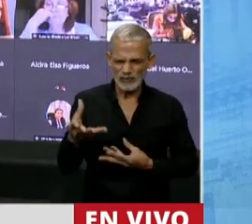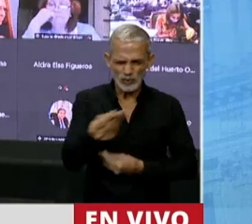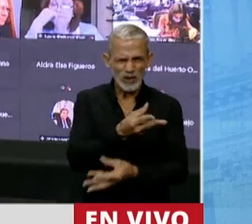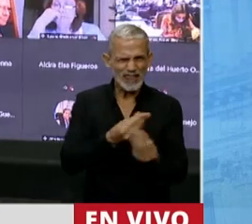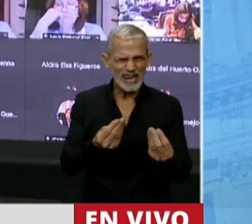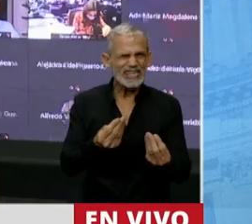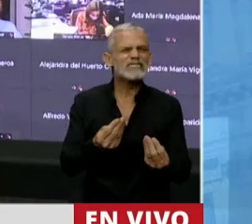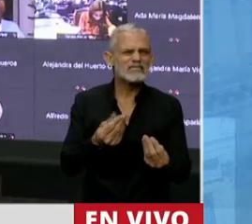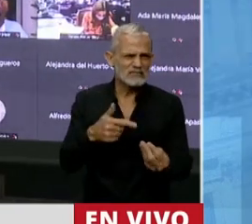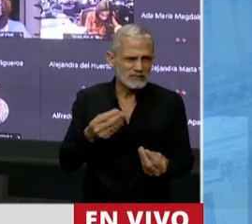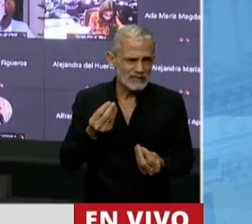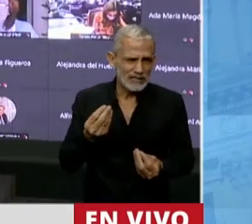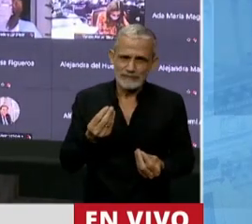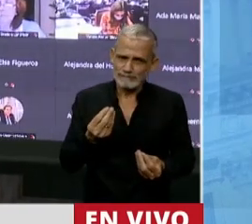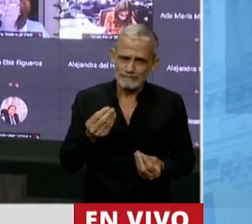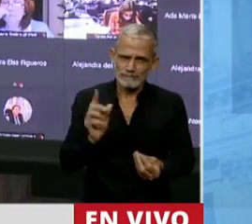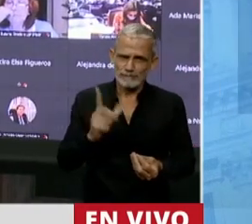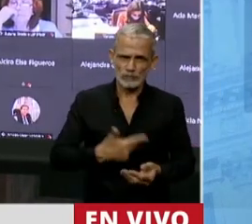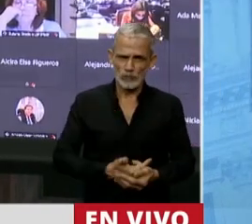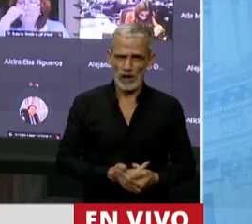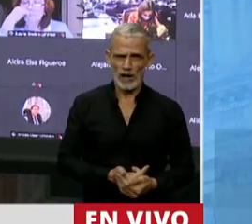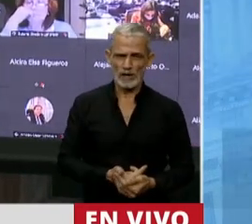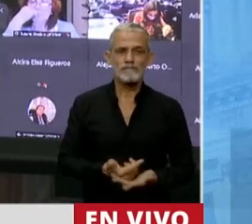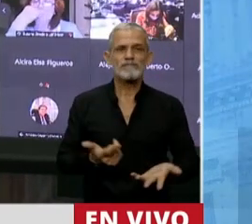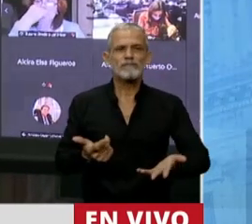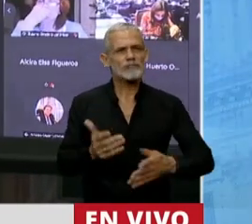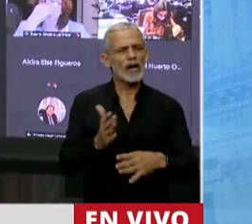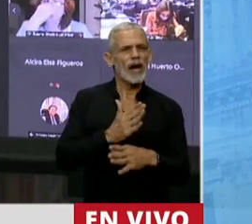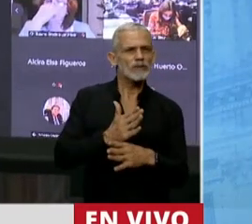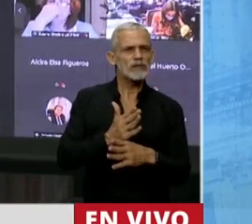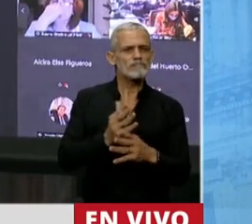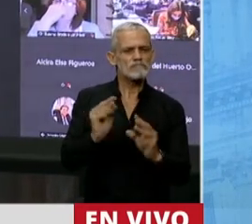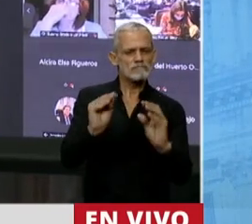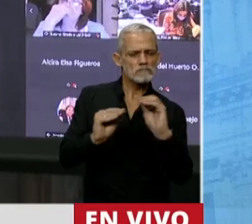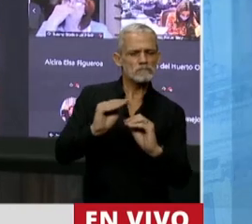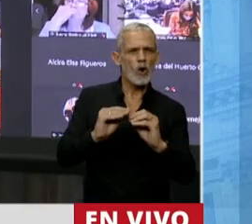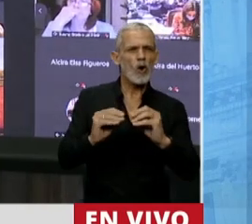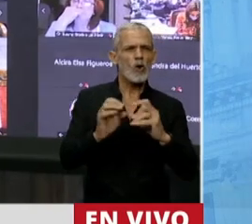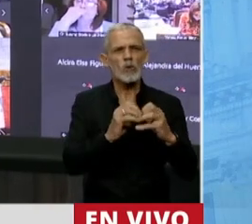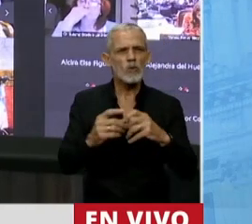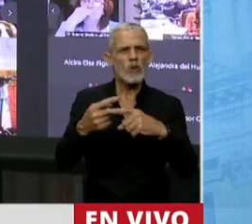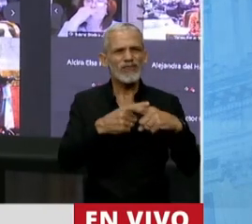nos hablan? Previo a armar o discutir